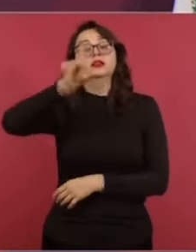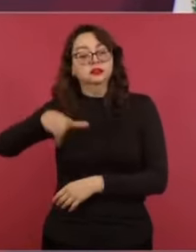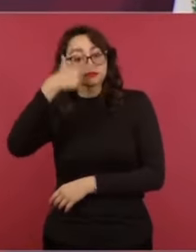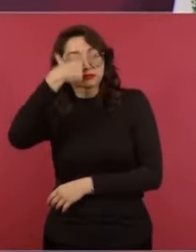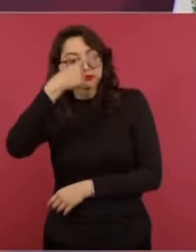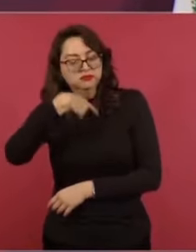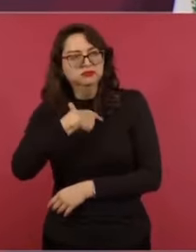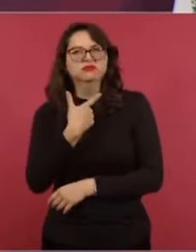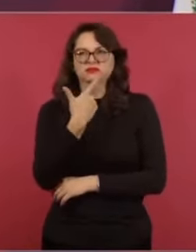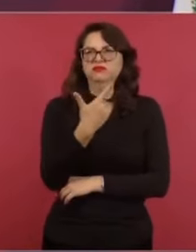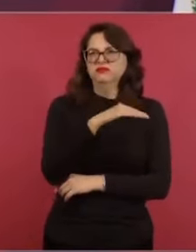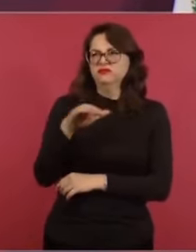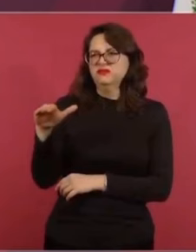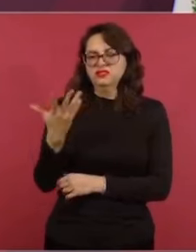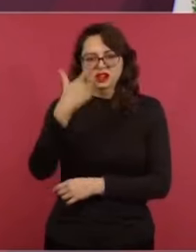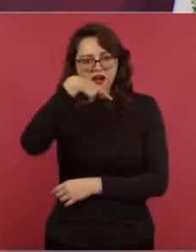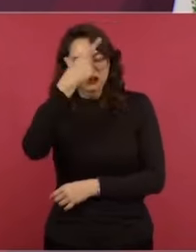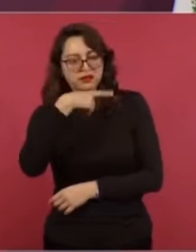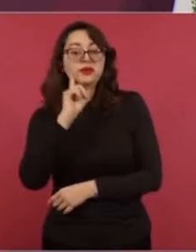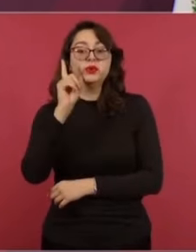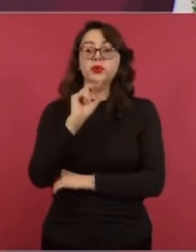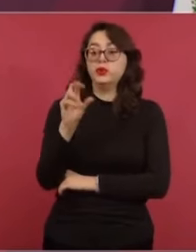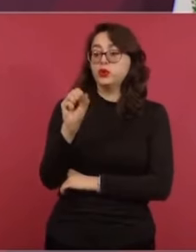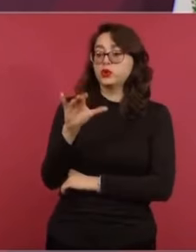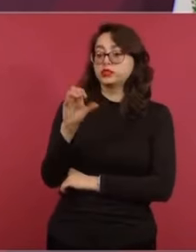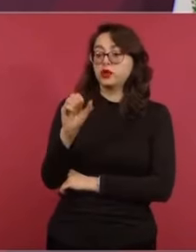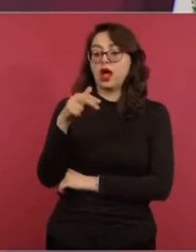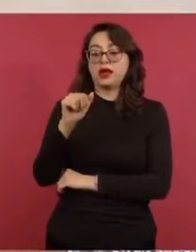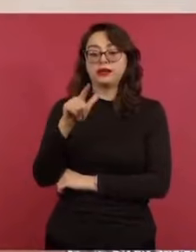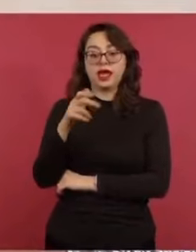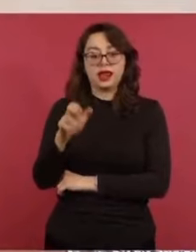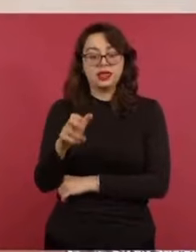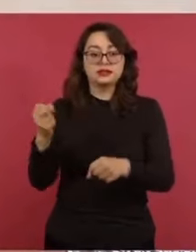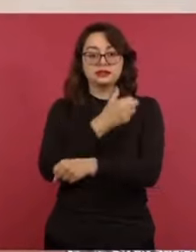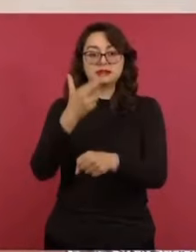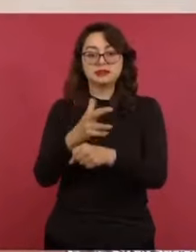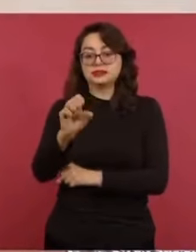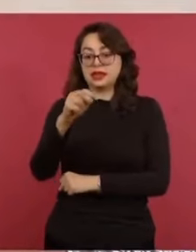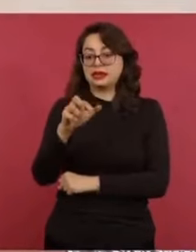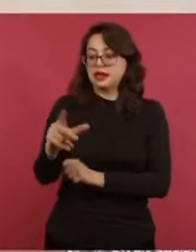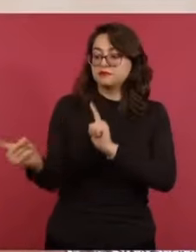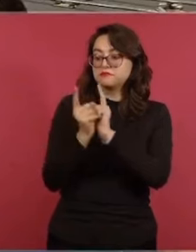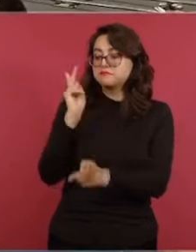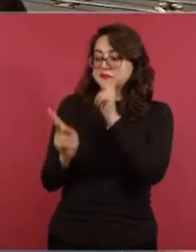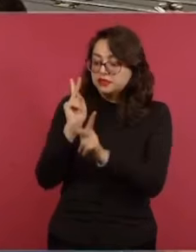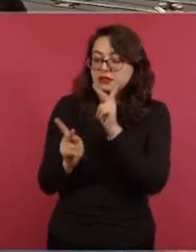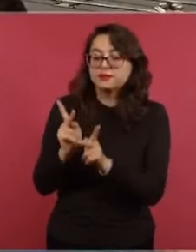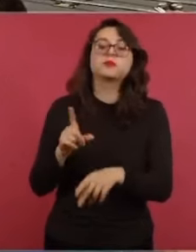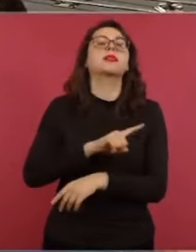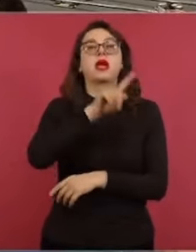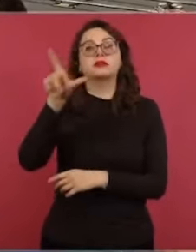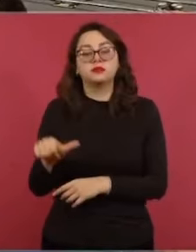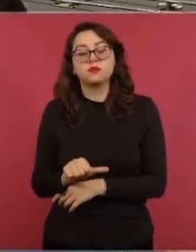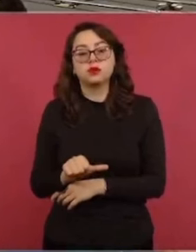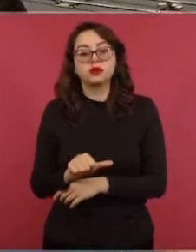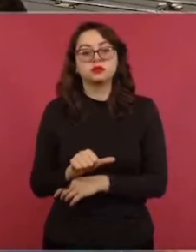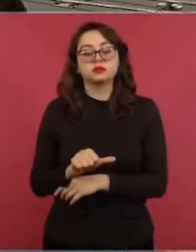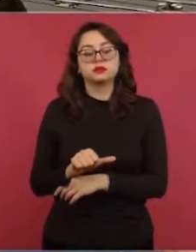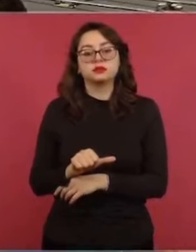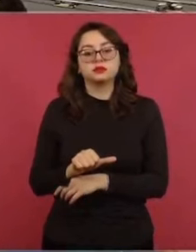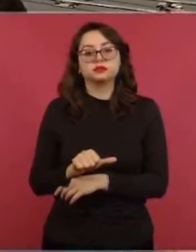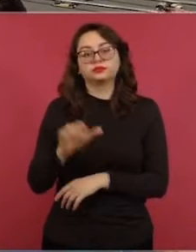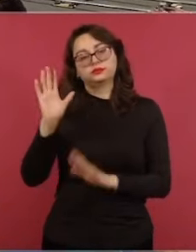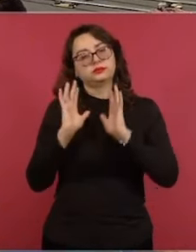acuerdo, como a las siete y media de la noche, a Rocío Onal, la secretaria de Energía. Y de ahí, ya me fui con